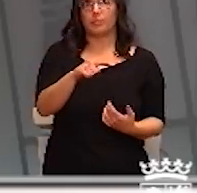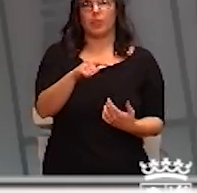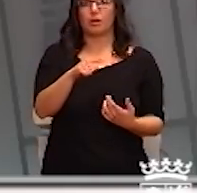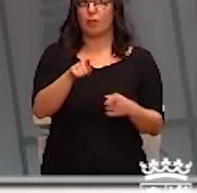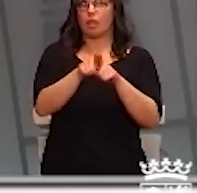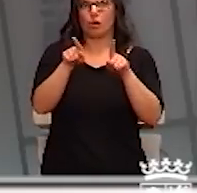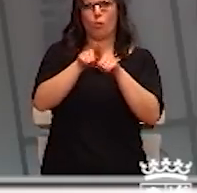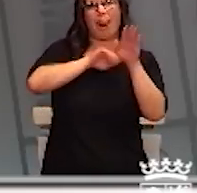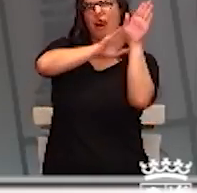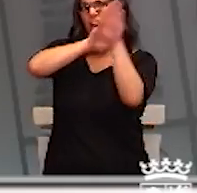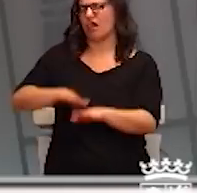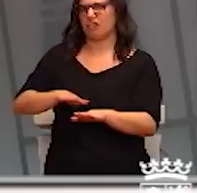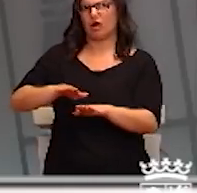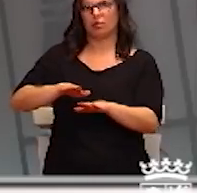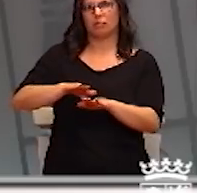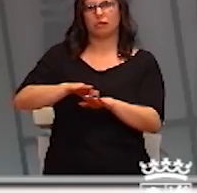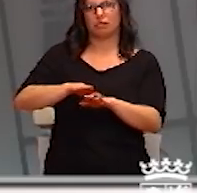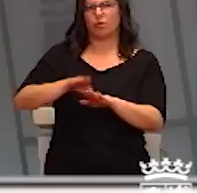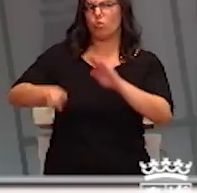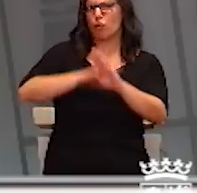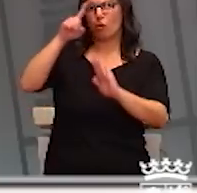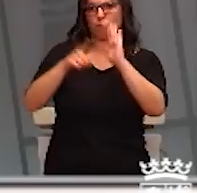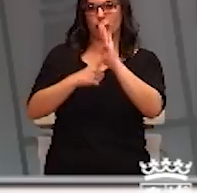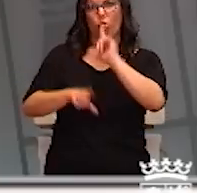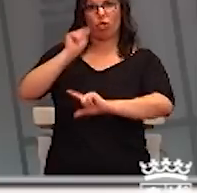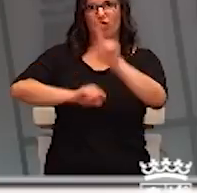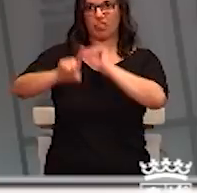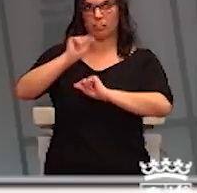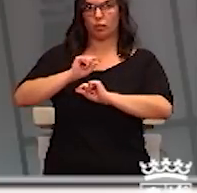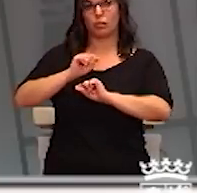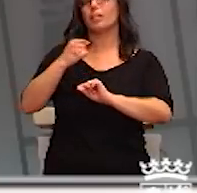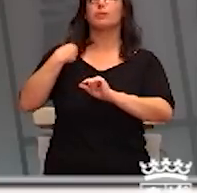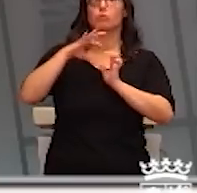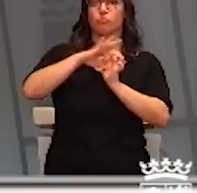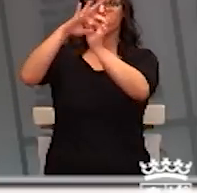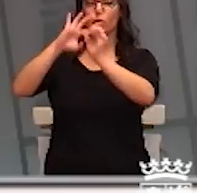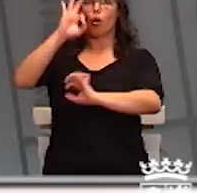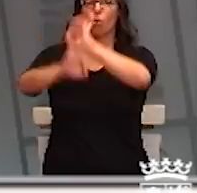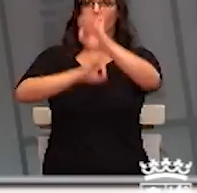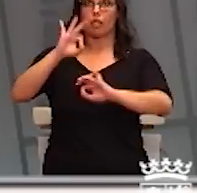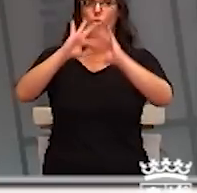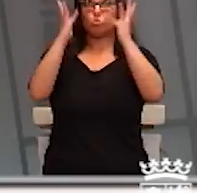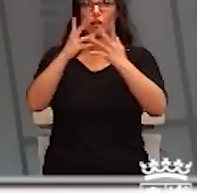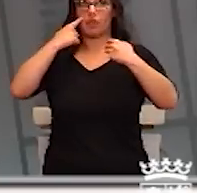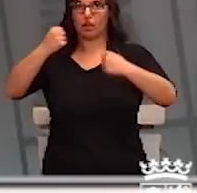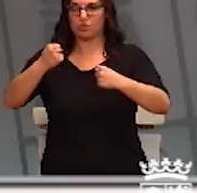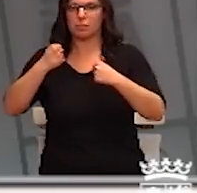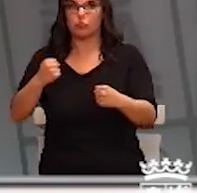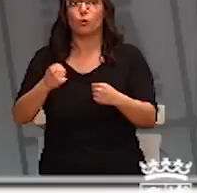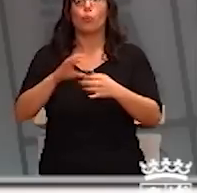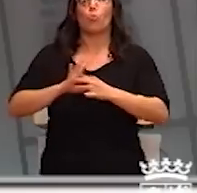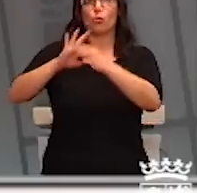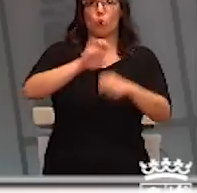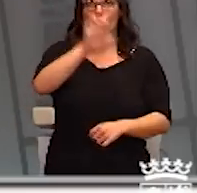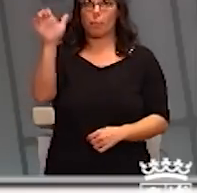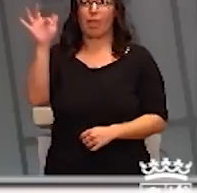lealtad de 100% a todas las decisiones de Salud Pública con la Organización Mundial de la Salud, con la Unión Europea y con el